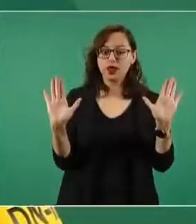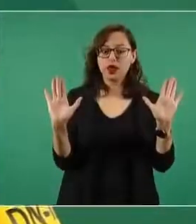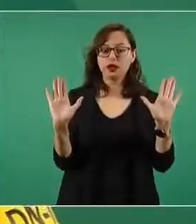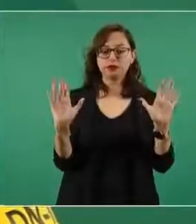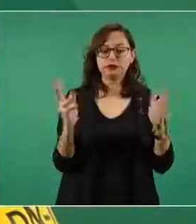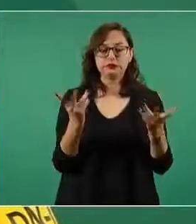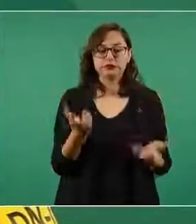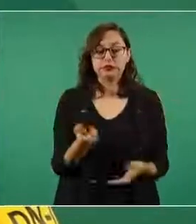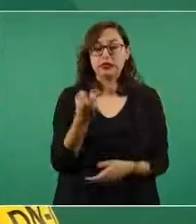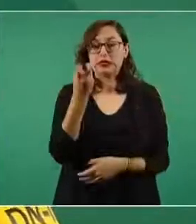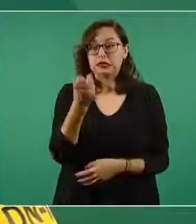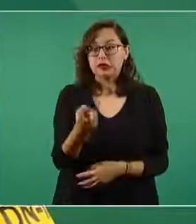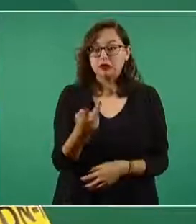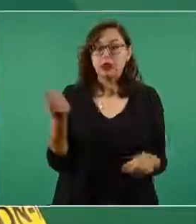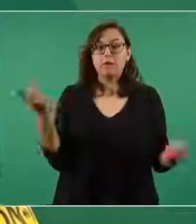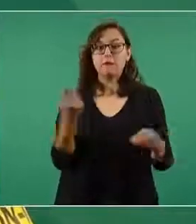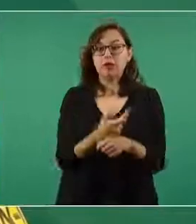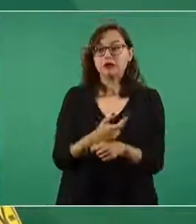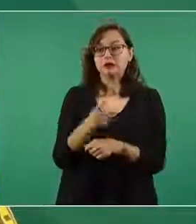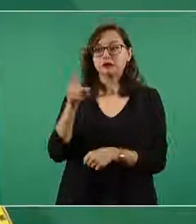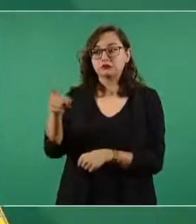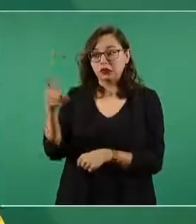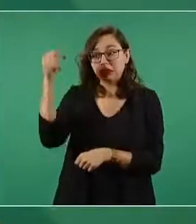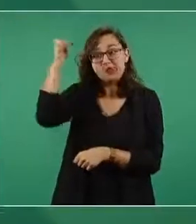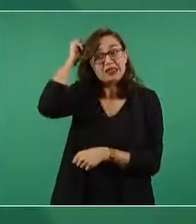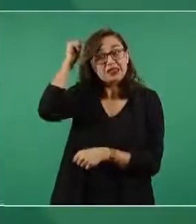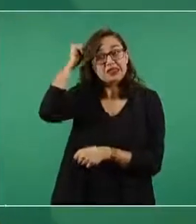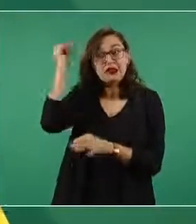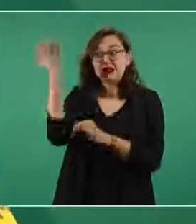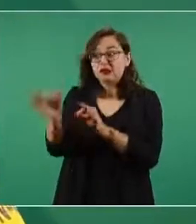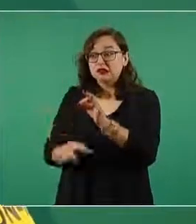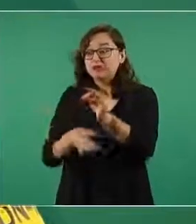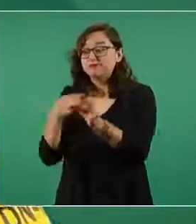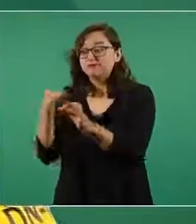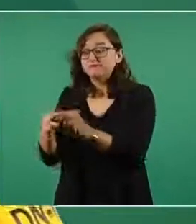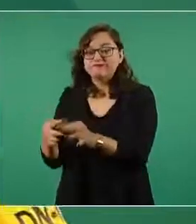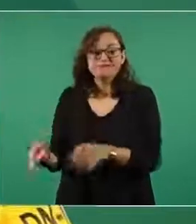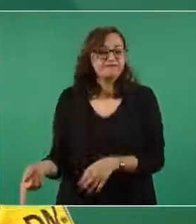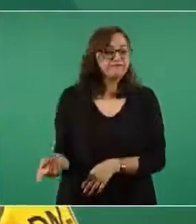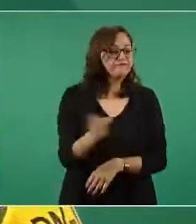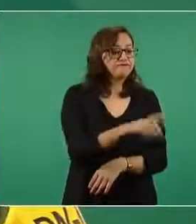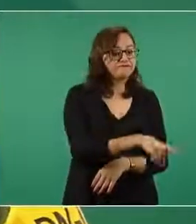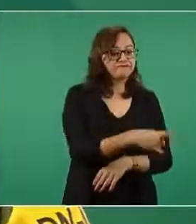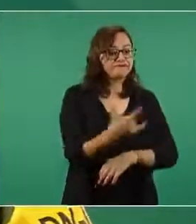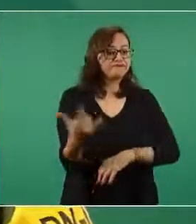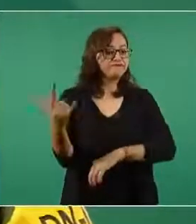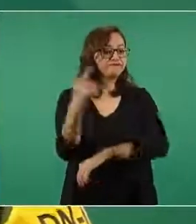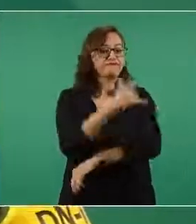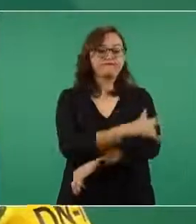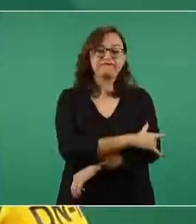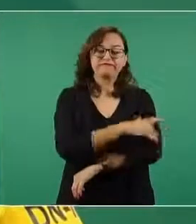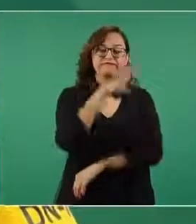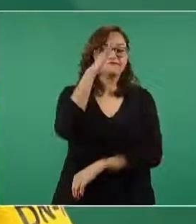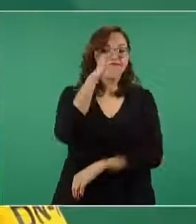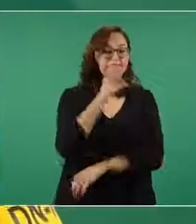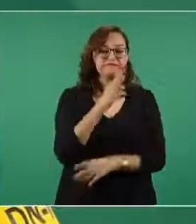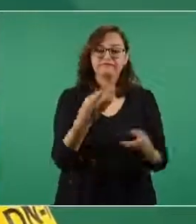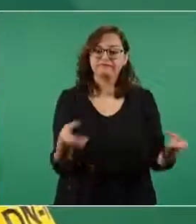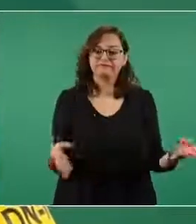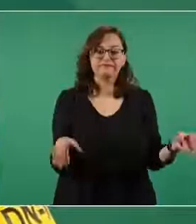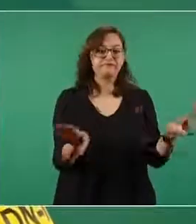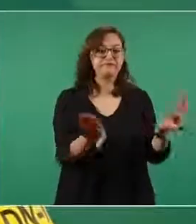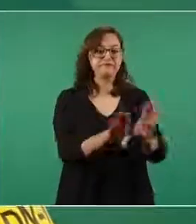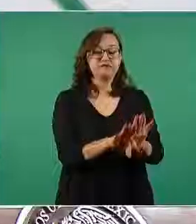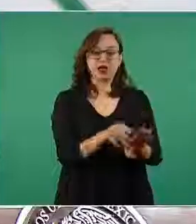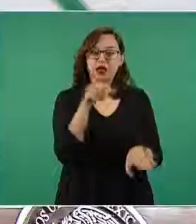obligaba al cierre de esta base aérea considerada como el bastión estratégico de la fuerza